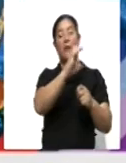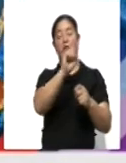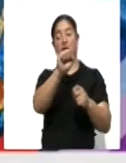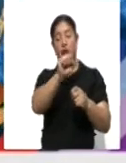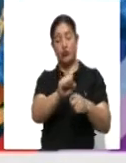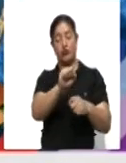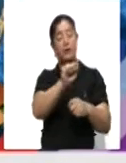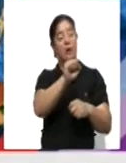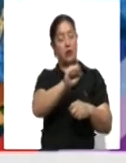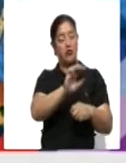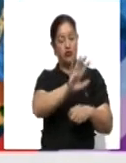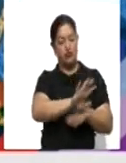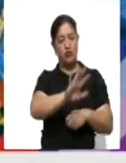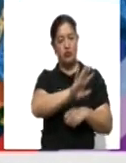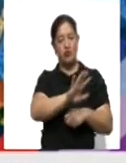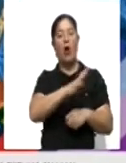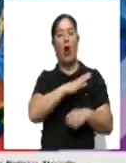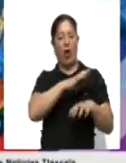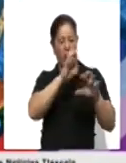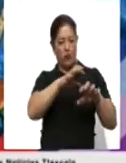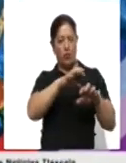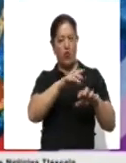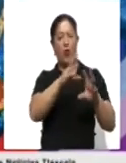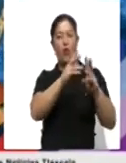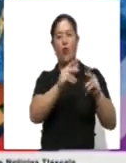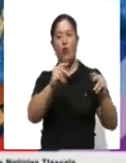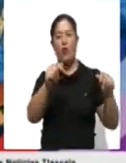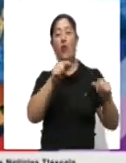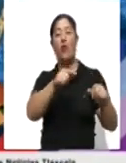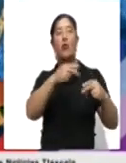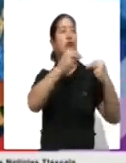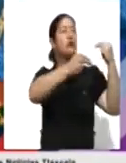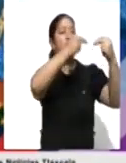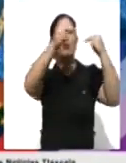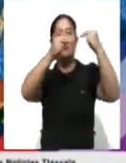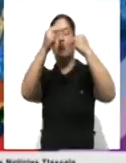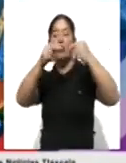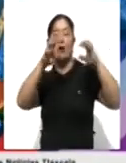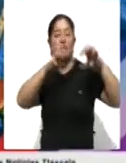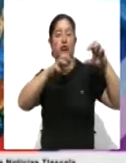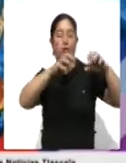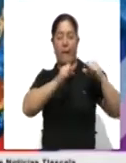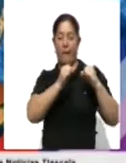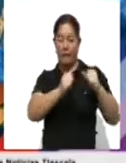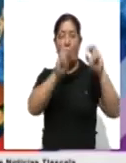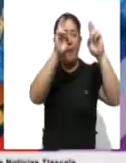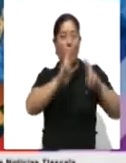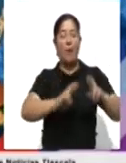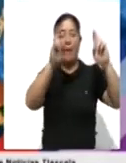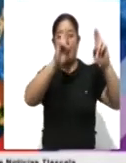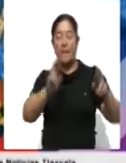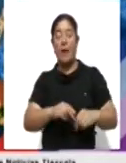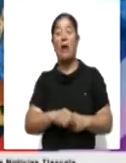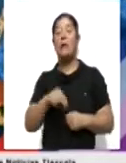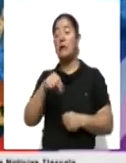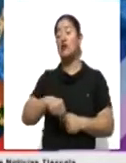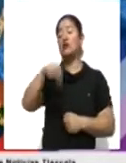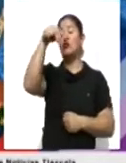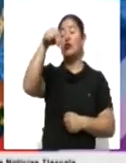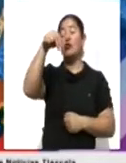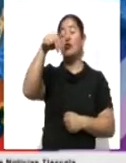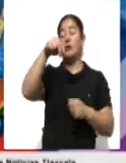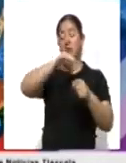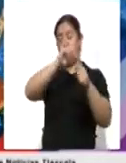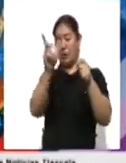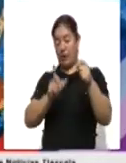debilitándose gradualmente. Sus bandas nubosas ocasionan lluvias fuertes con descargas eléctricas en el noroeste y occidente de